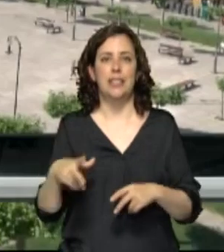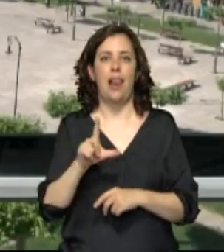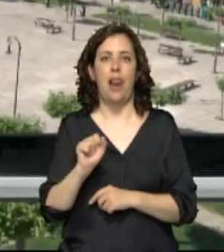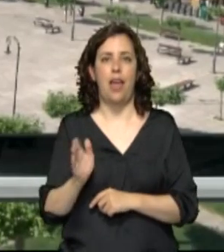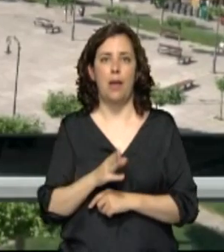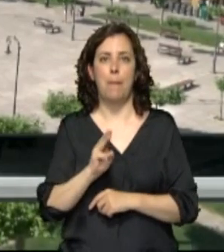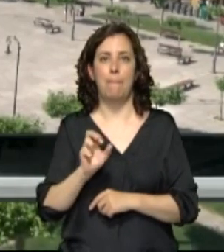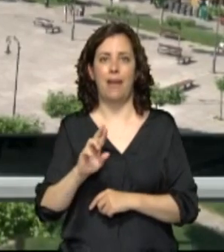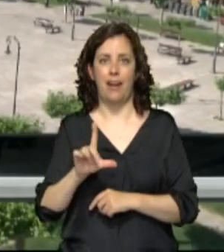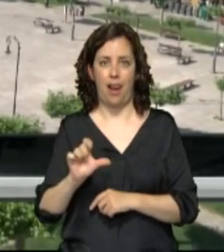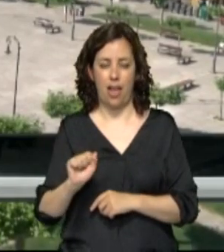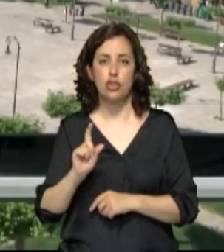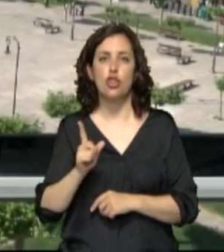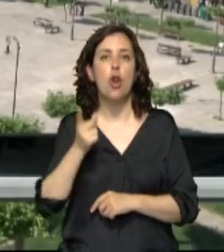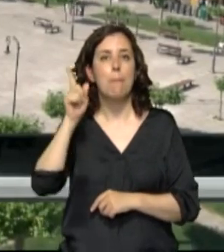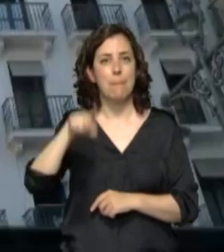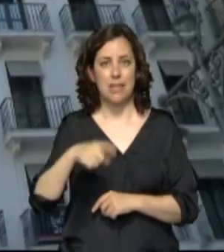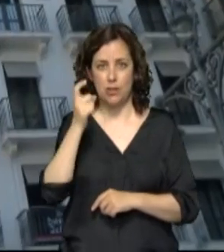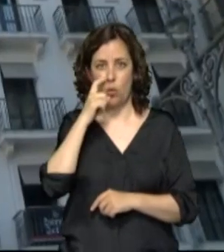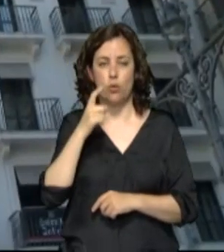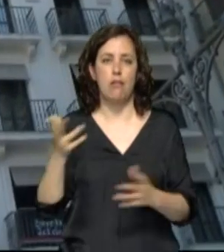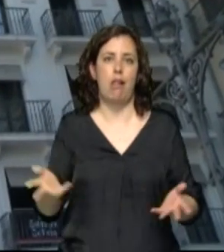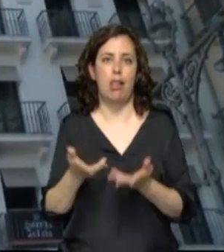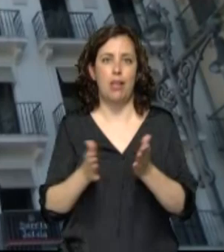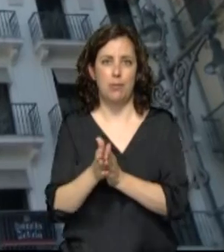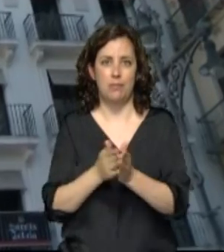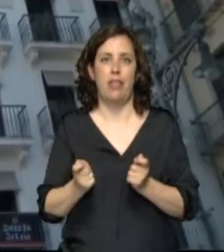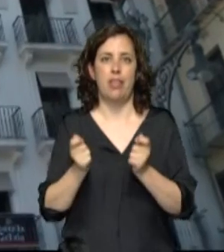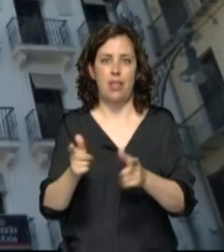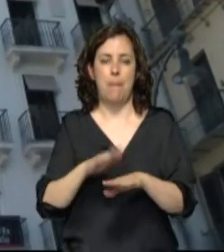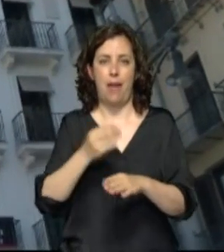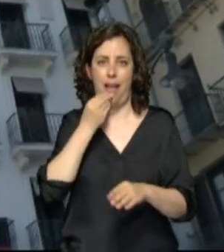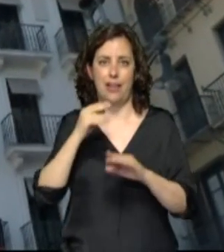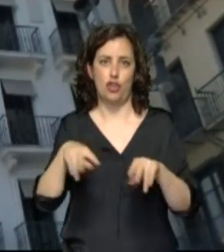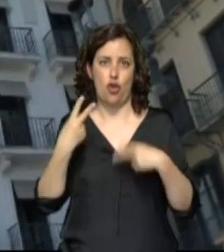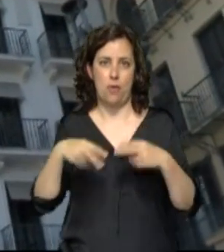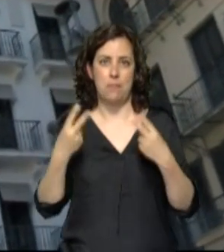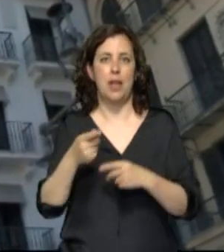Un mirador exclusivo para reactivar la gastronomía y el turismo navarro. Navarro.